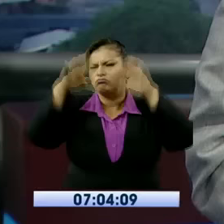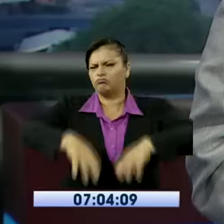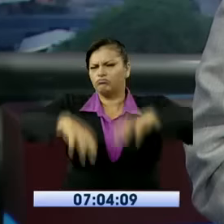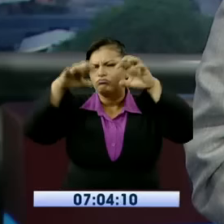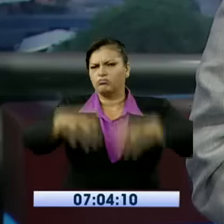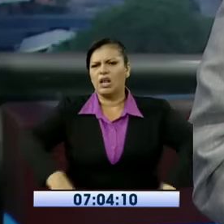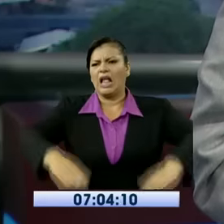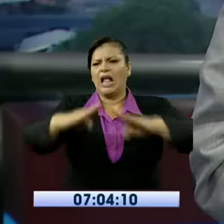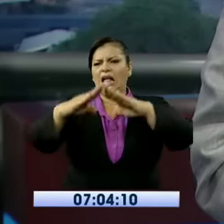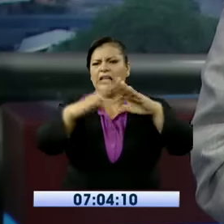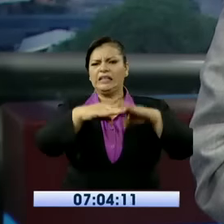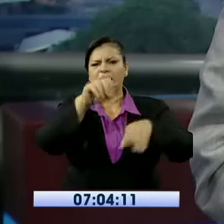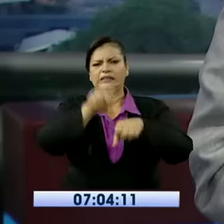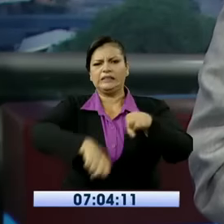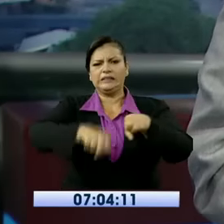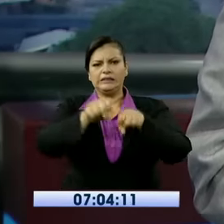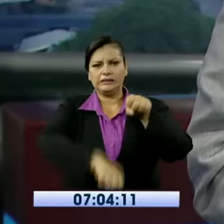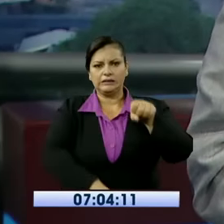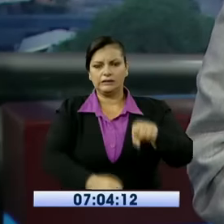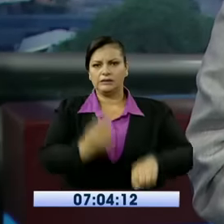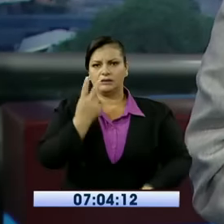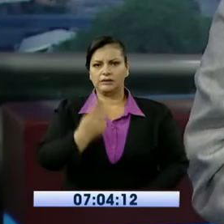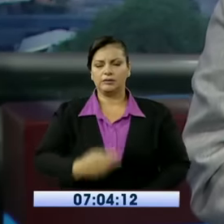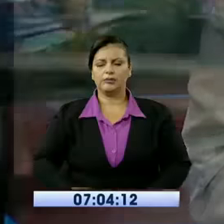el temporal dejó varios damnificados.